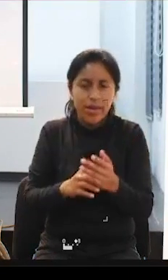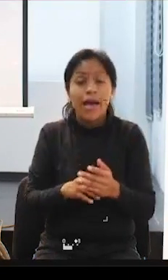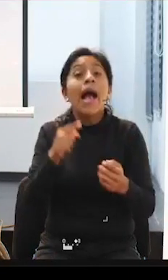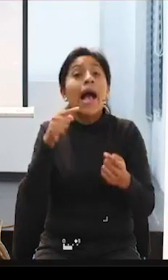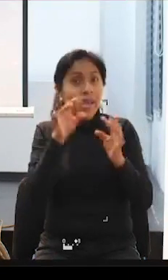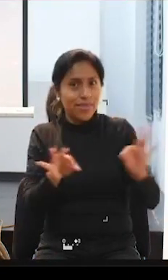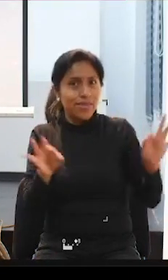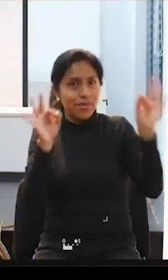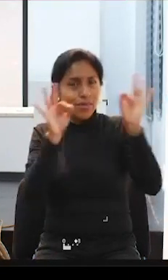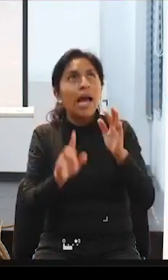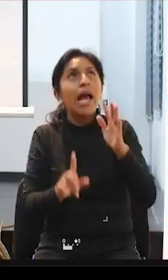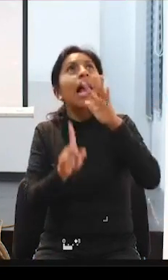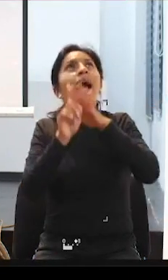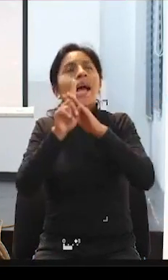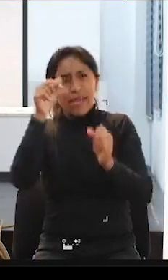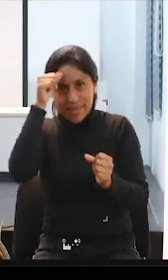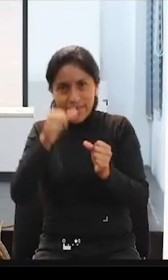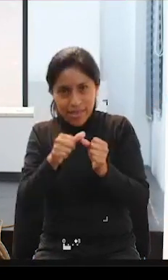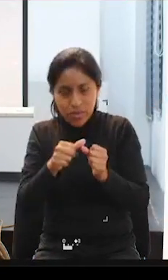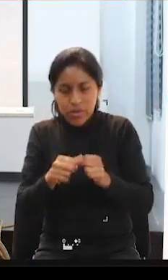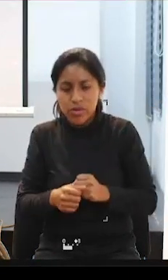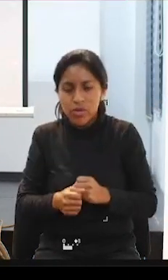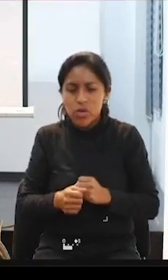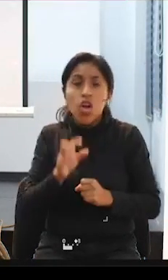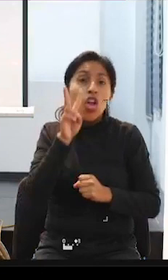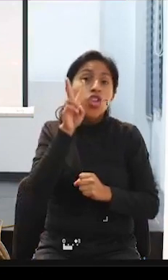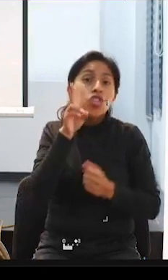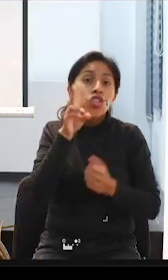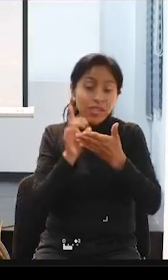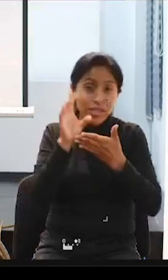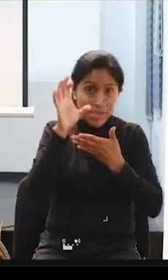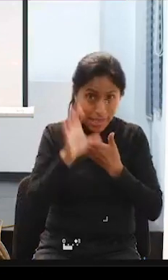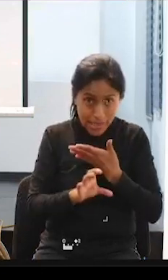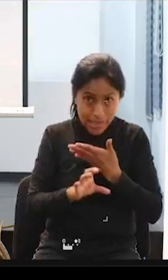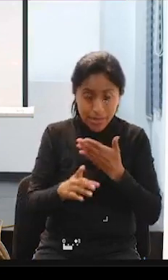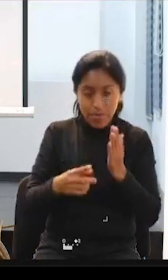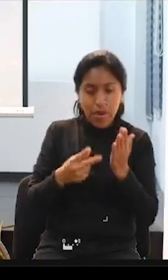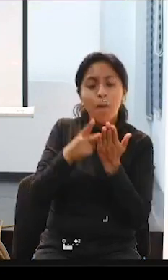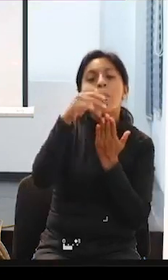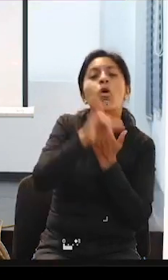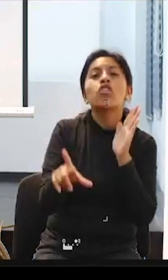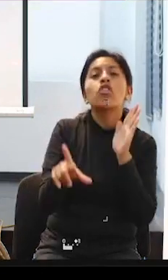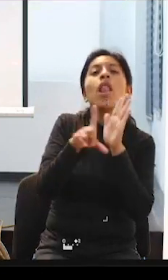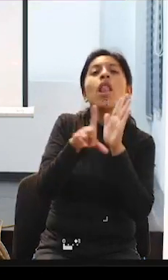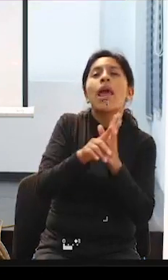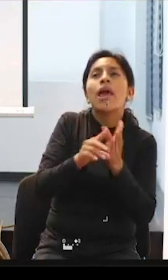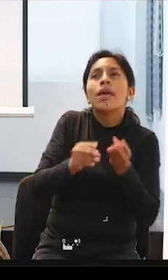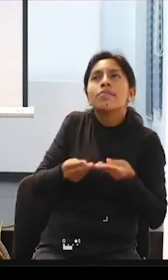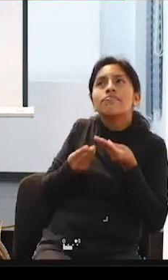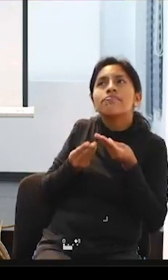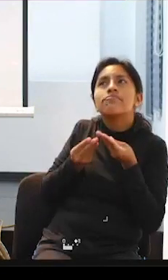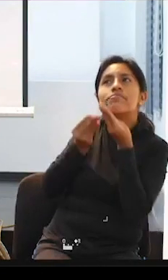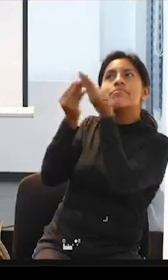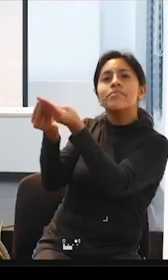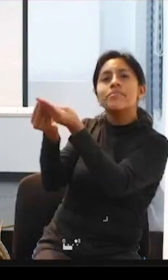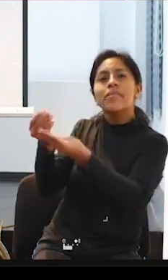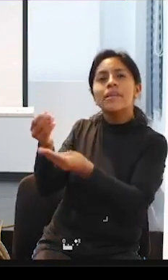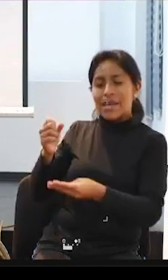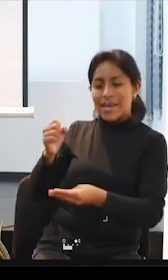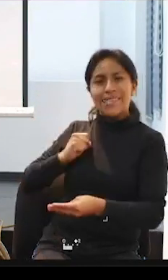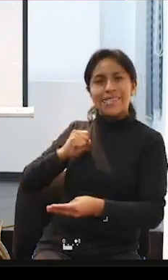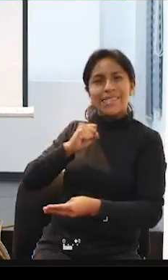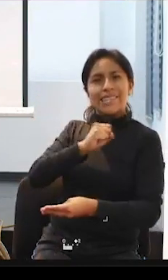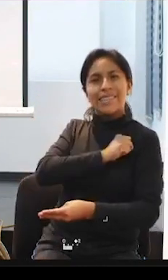Este 2 de diciembre hemos presentado un proyecto de ley de vida independiente a la Asamblea Legislativa.